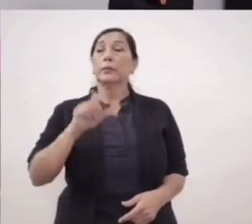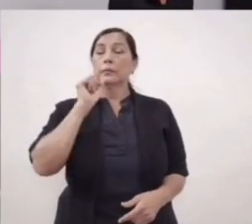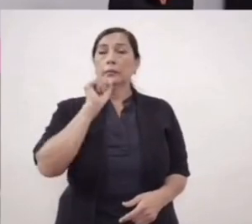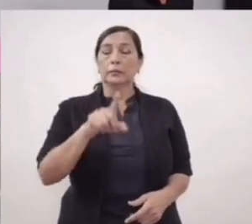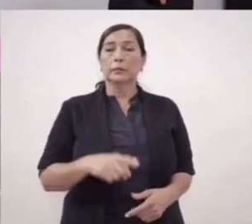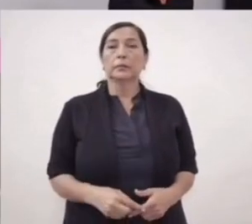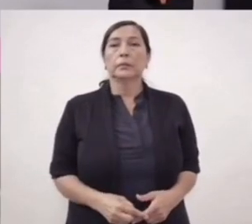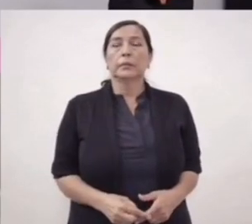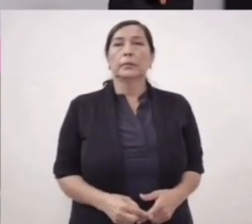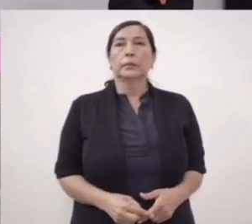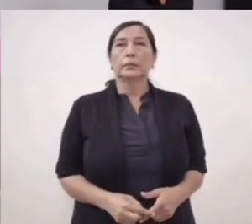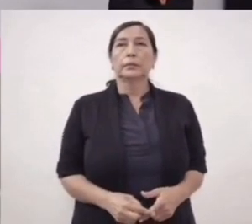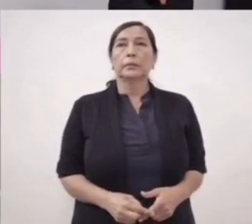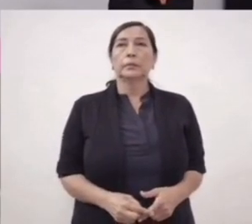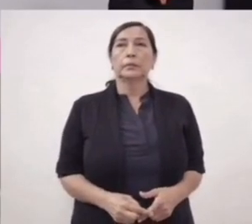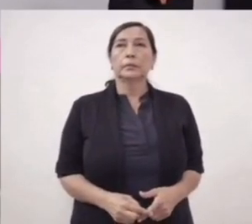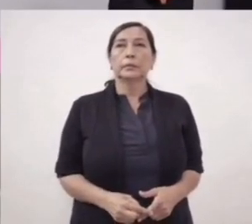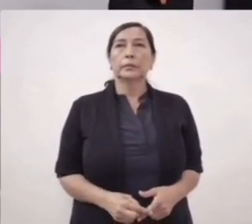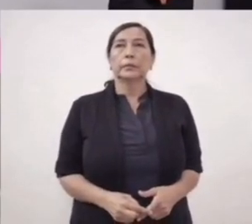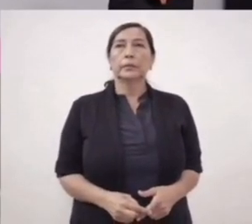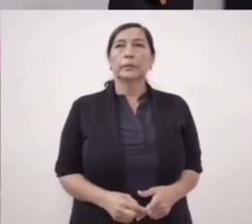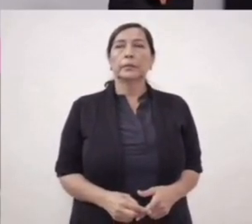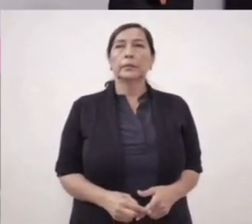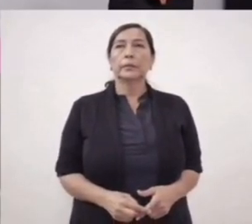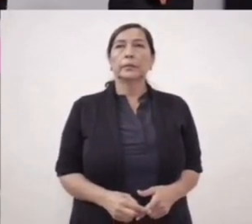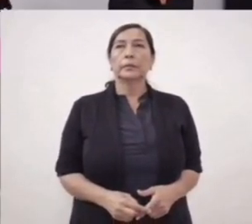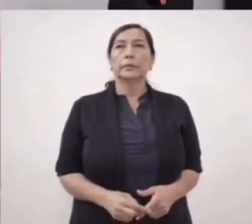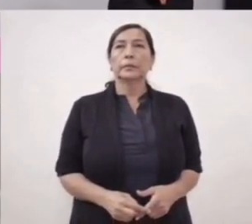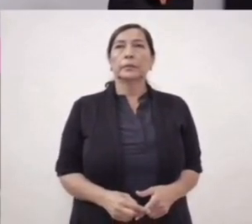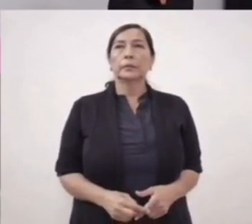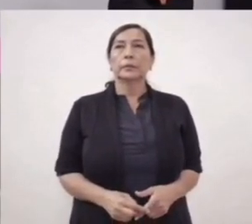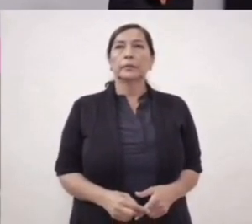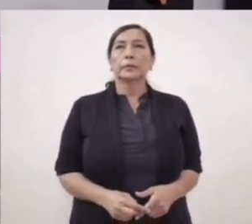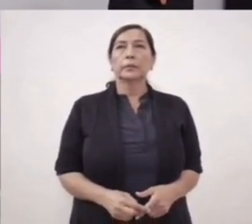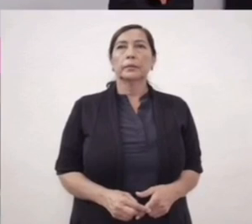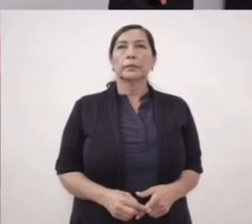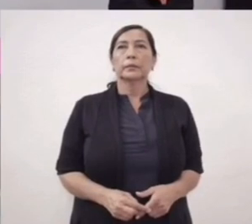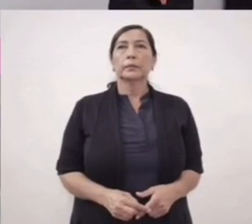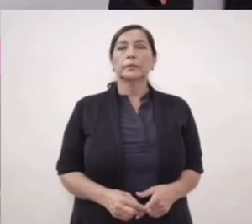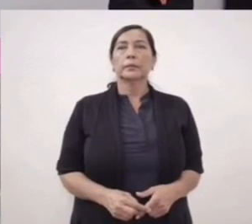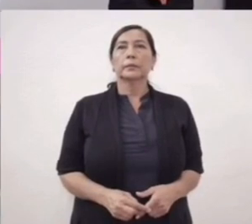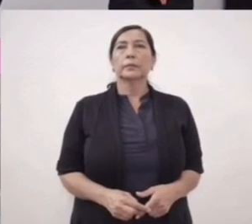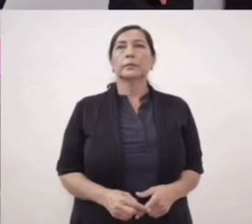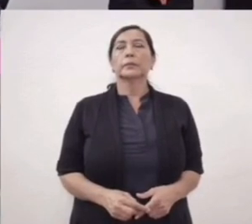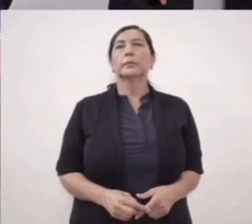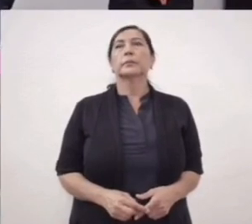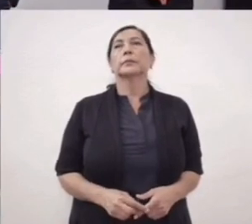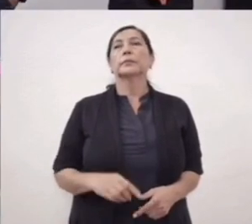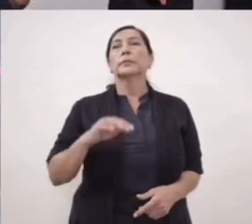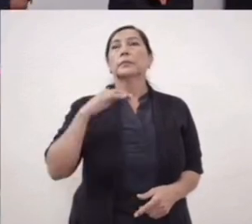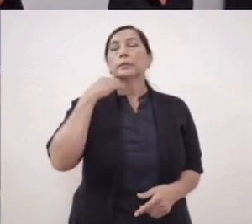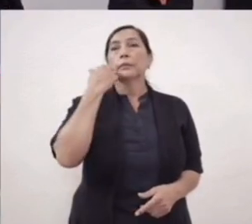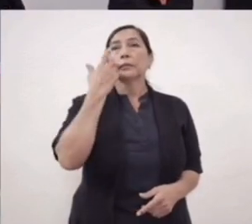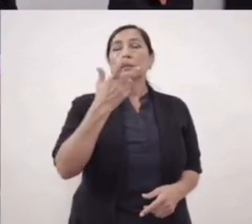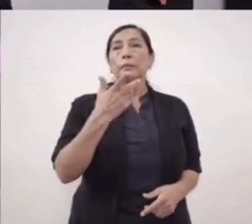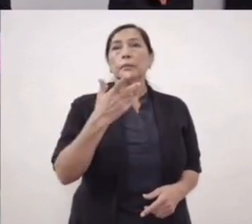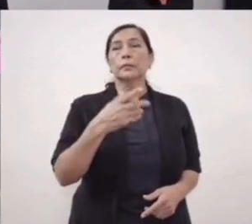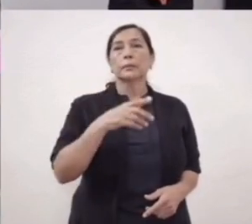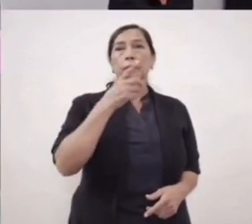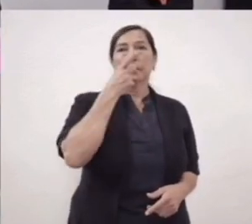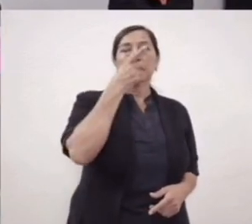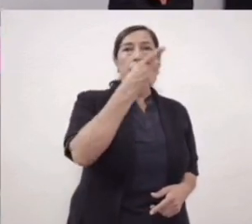También señalar respecto a los acontecimientos